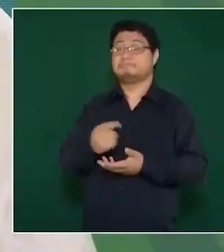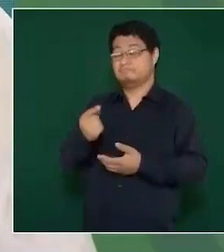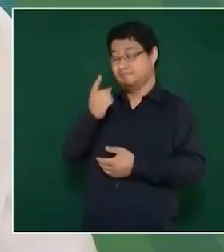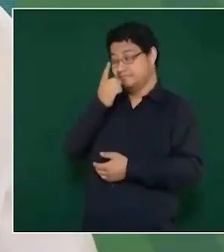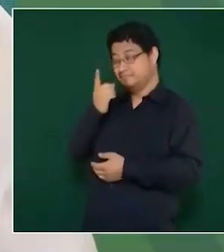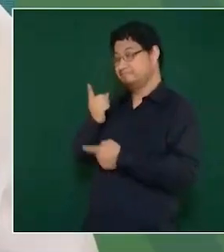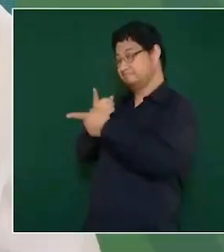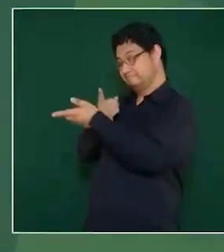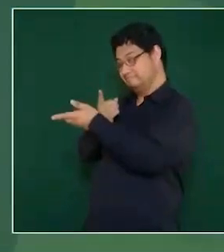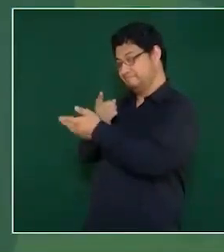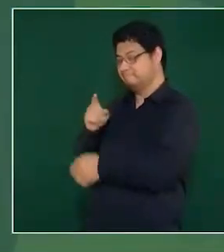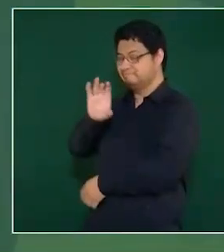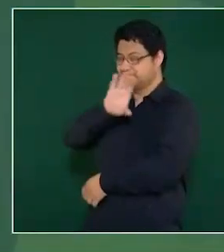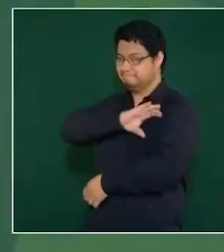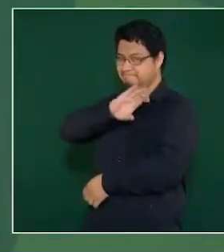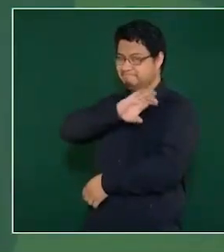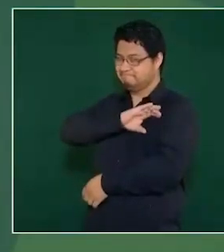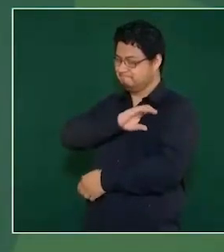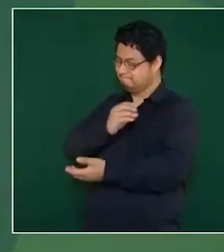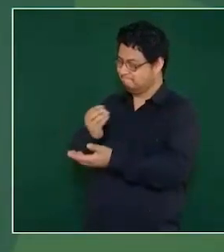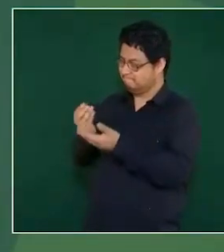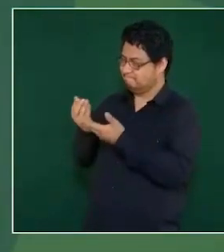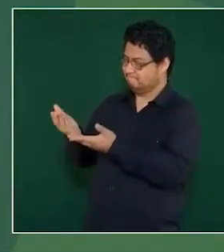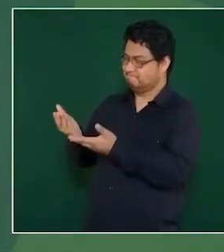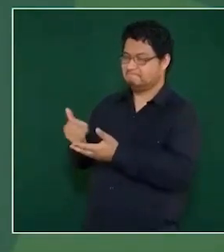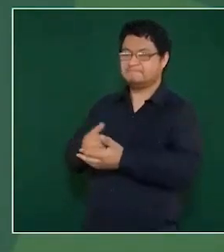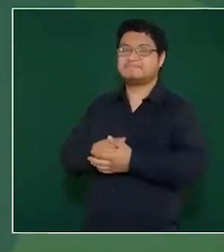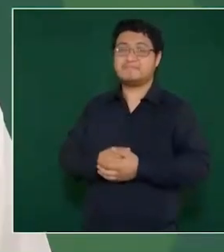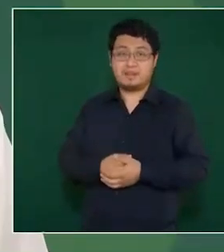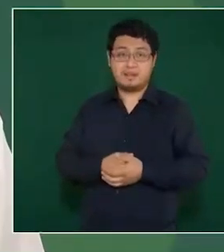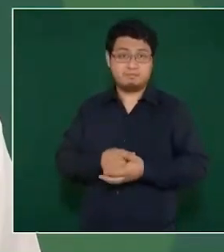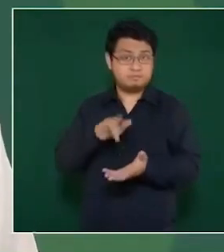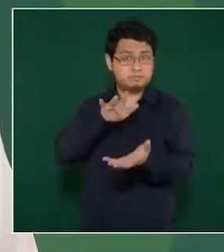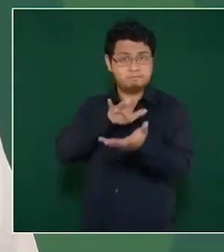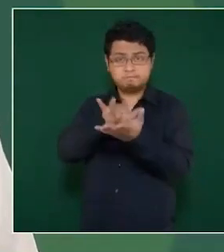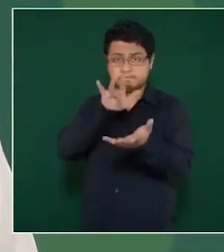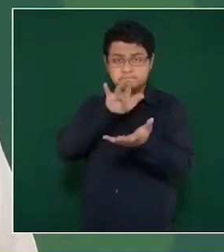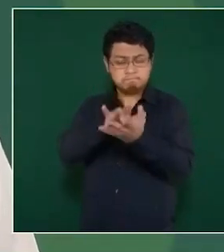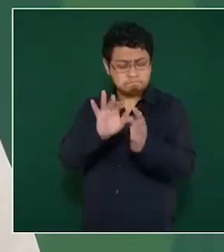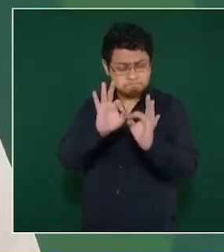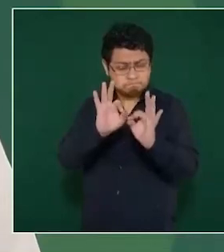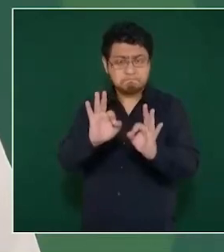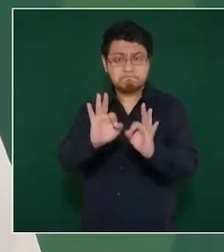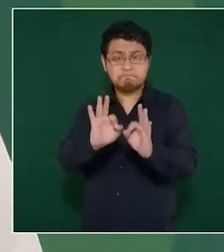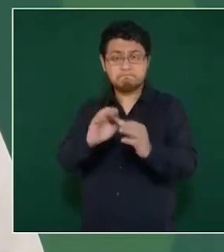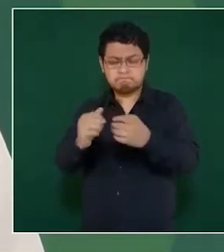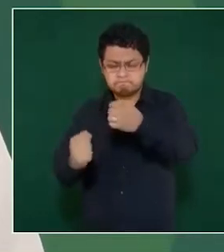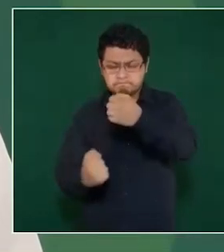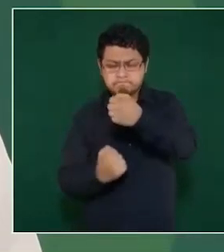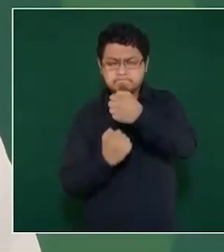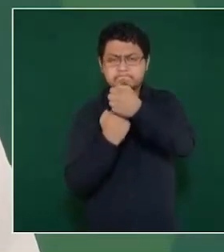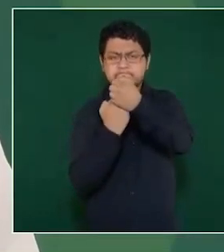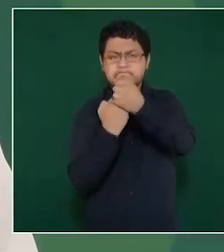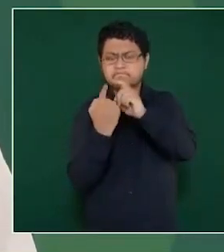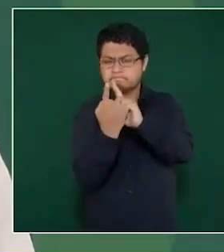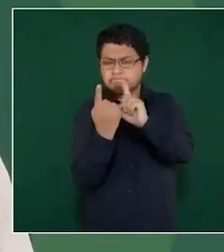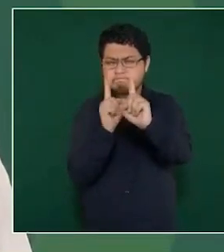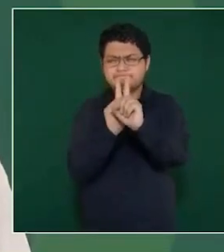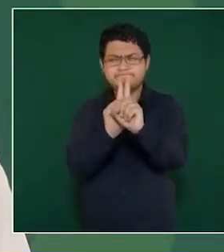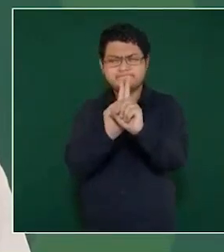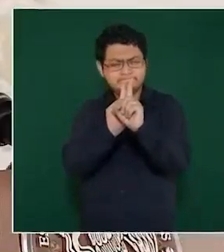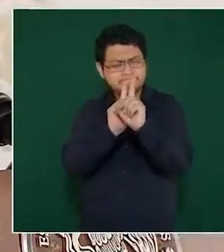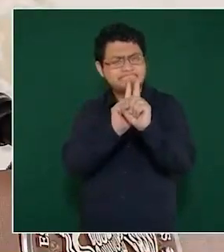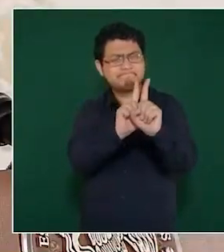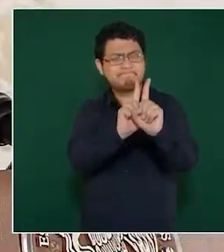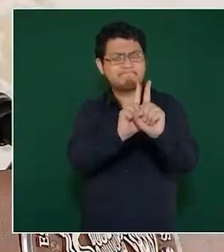mucho, que la apoyamos, la respaldamos, que no está sola